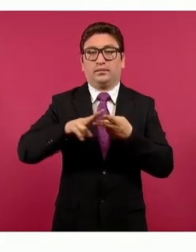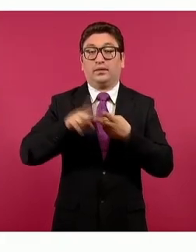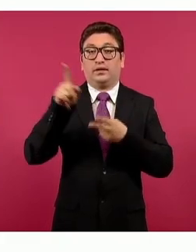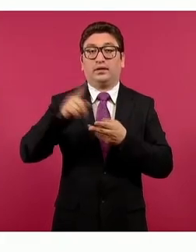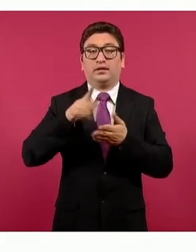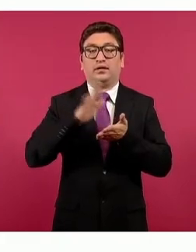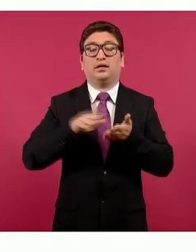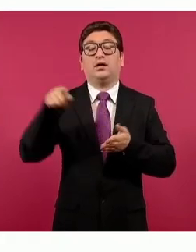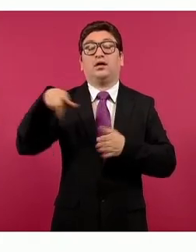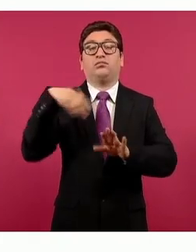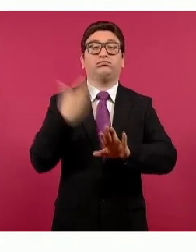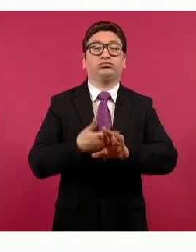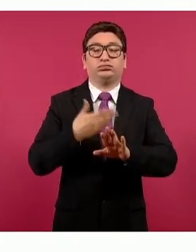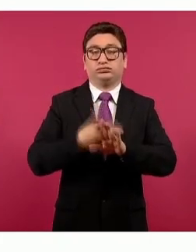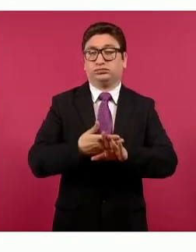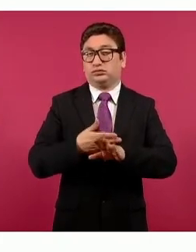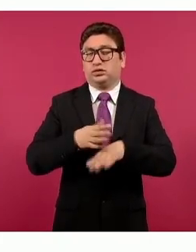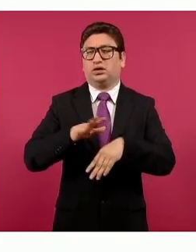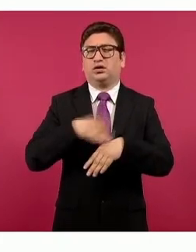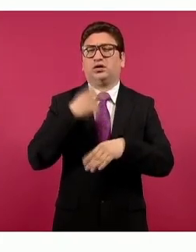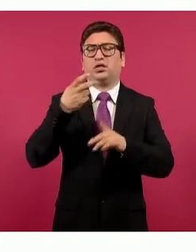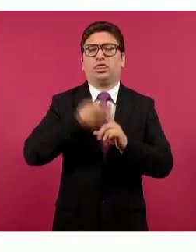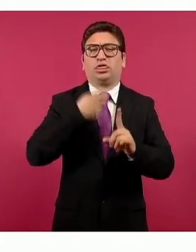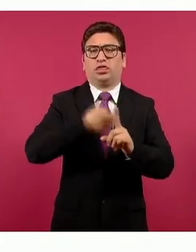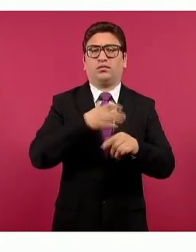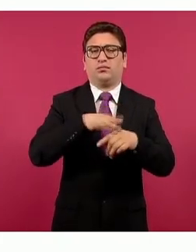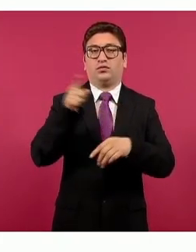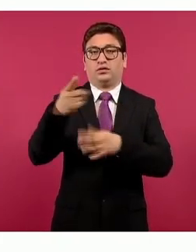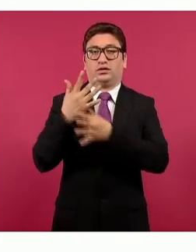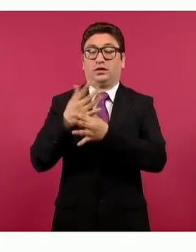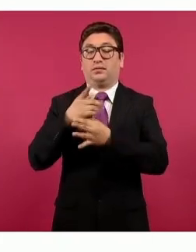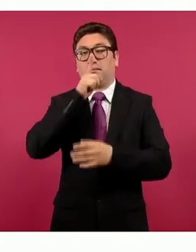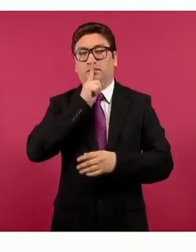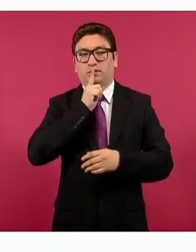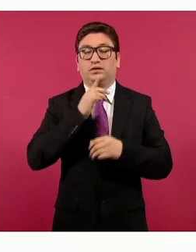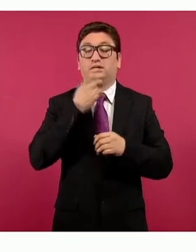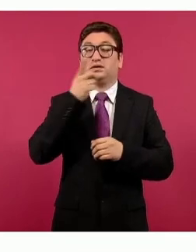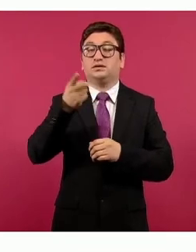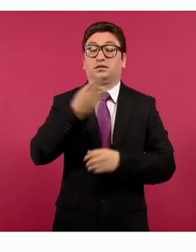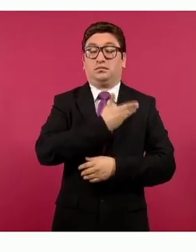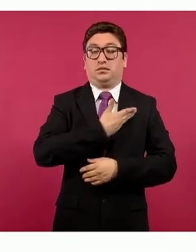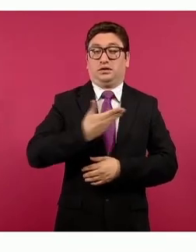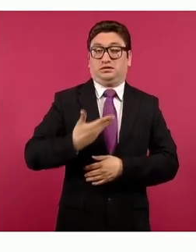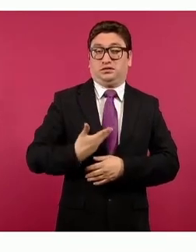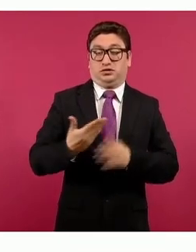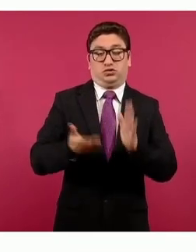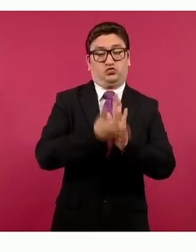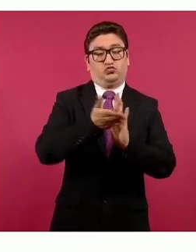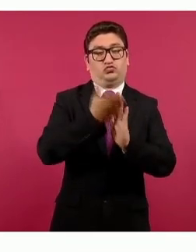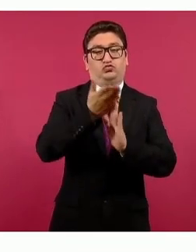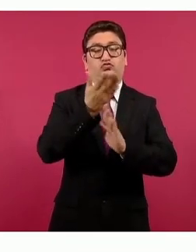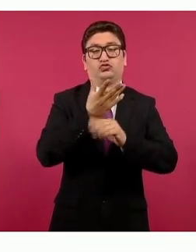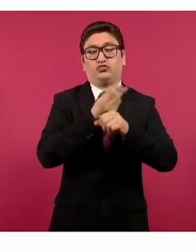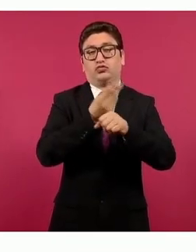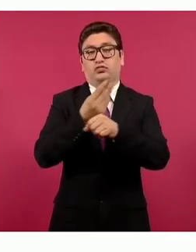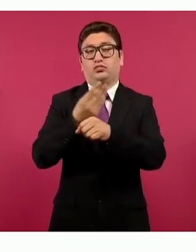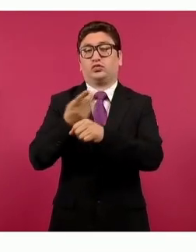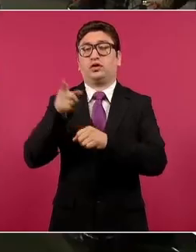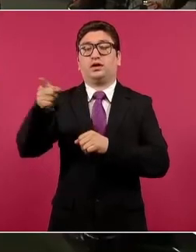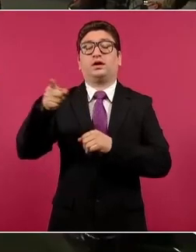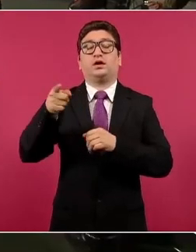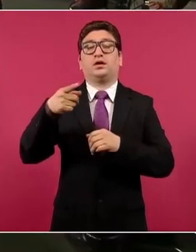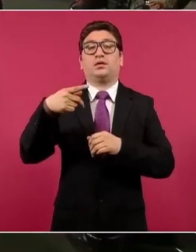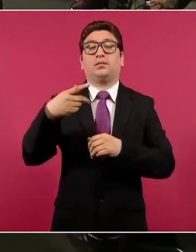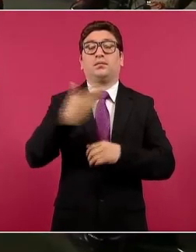Ella dijo que con la construcción del tren, el presidente, una de las cosas que pretendía el